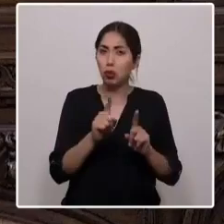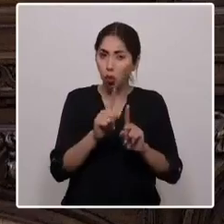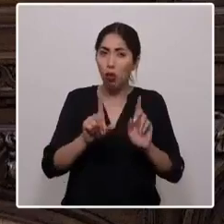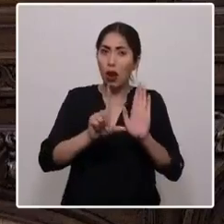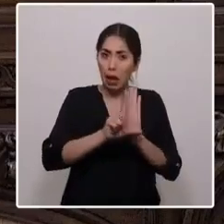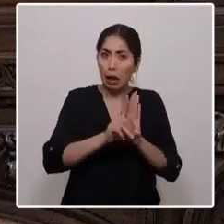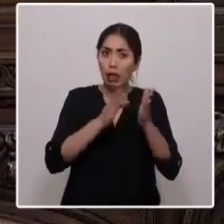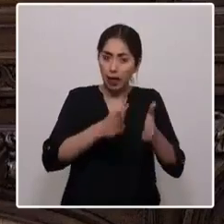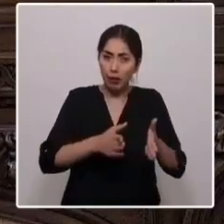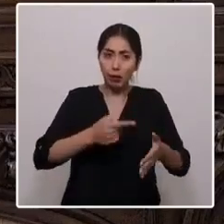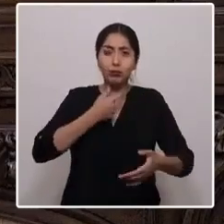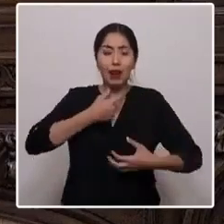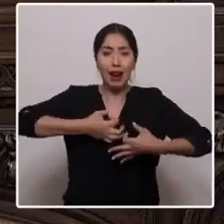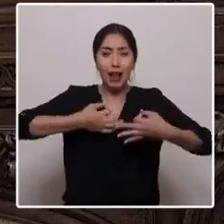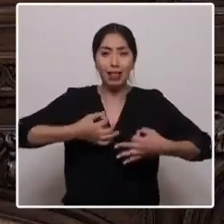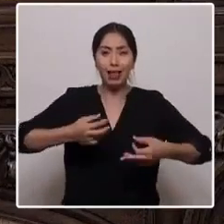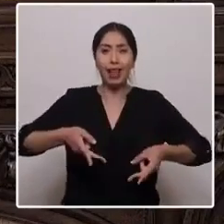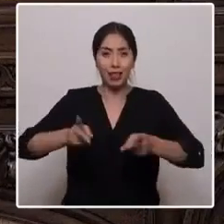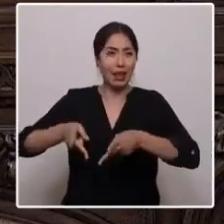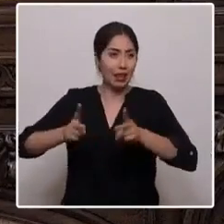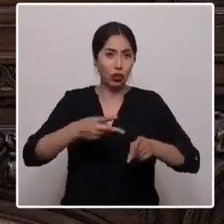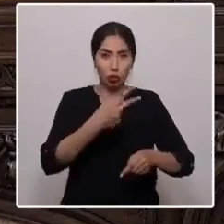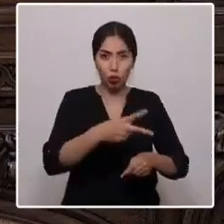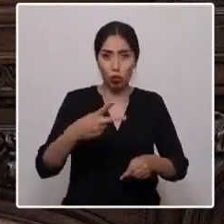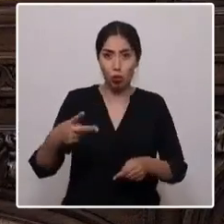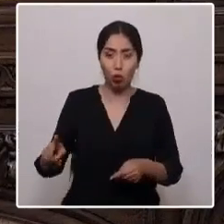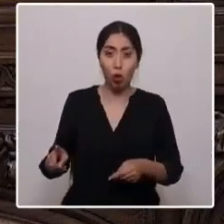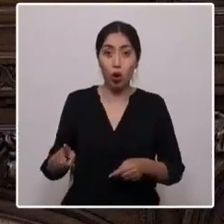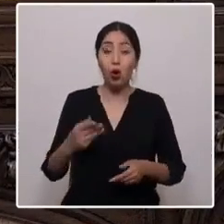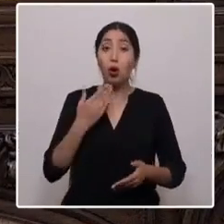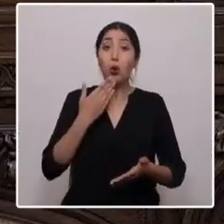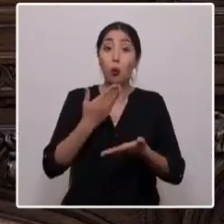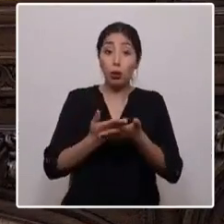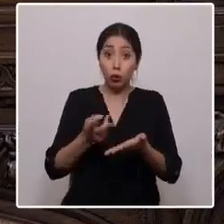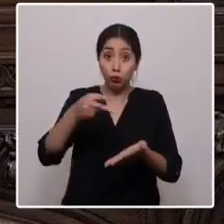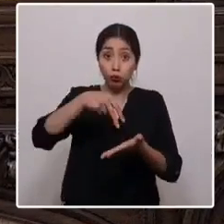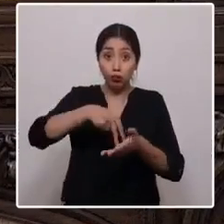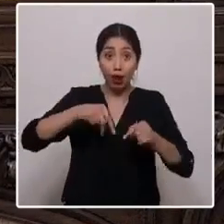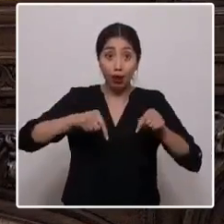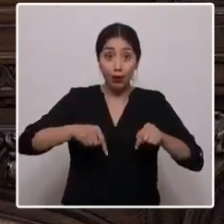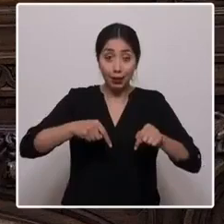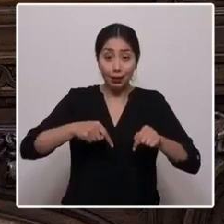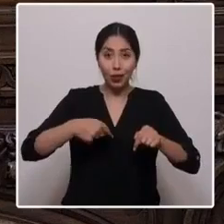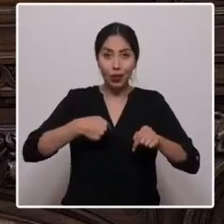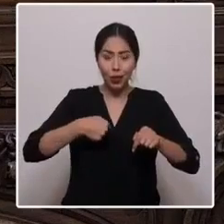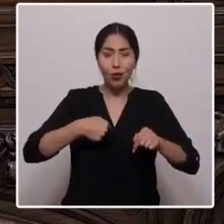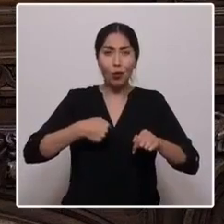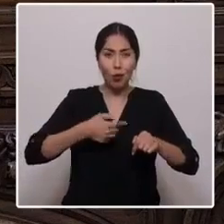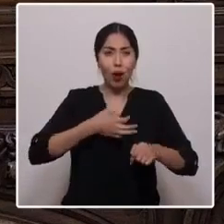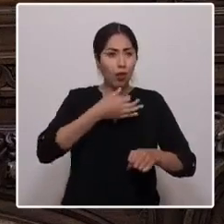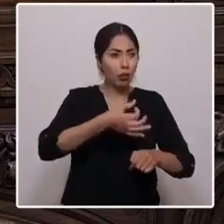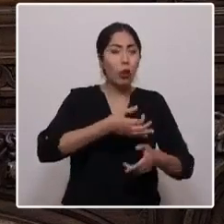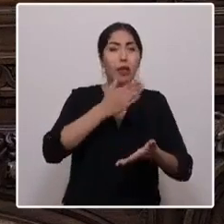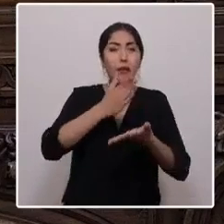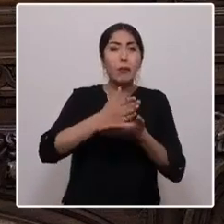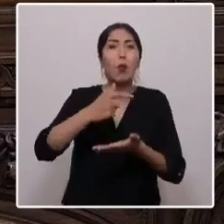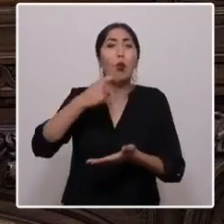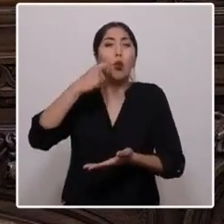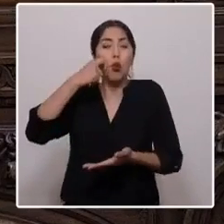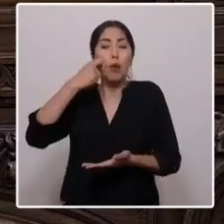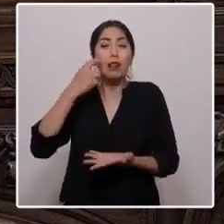garantía de sus derechos. Desde que nos instalamos he sido enfática que debemos humanizar nuestra convención.